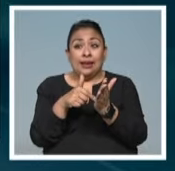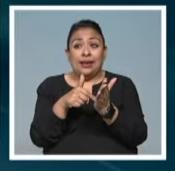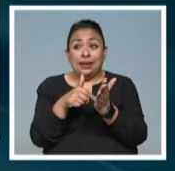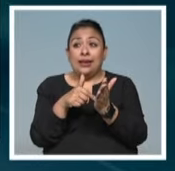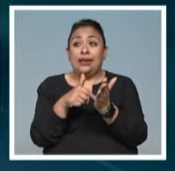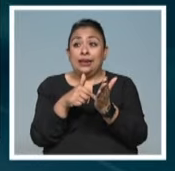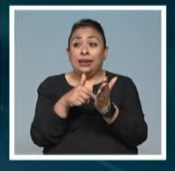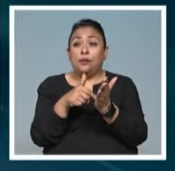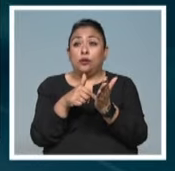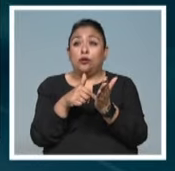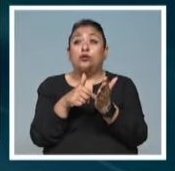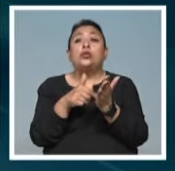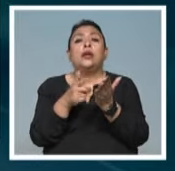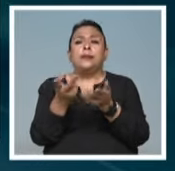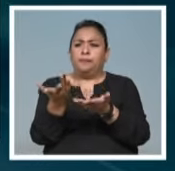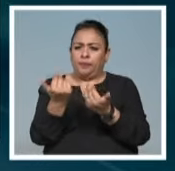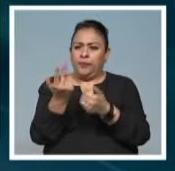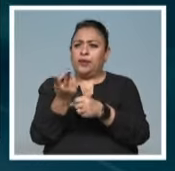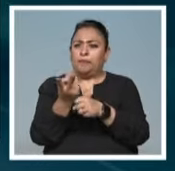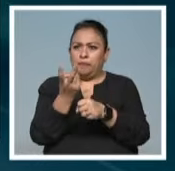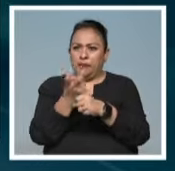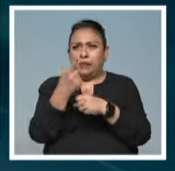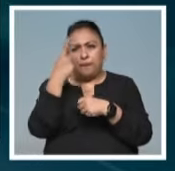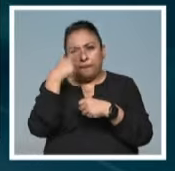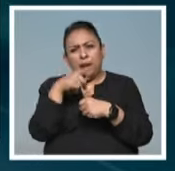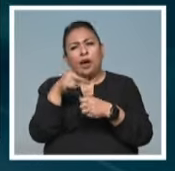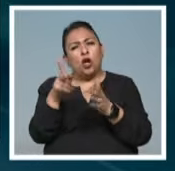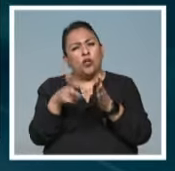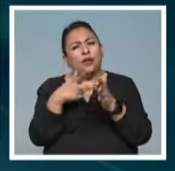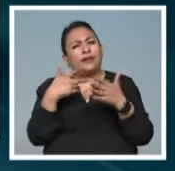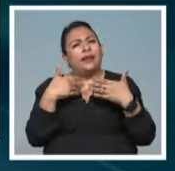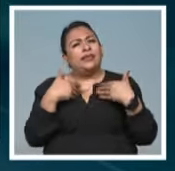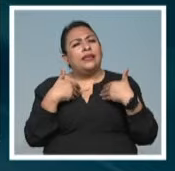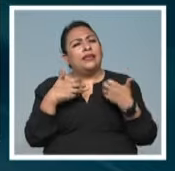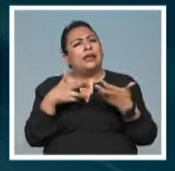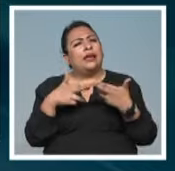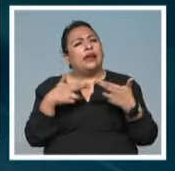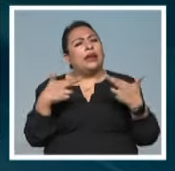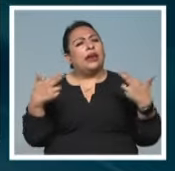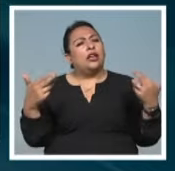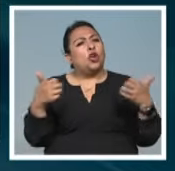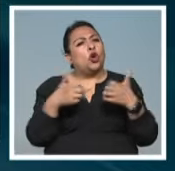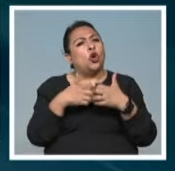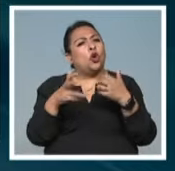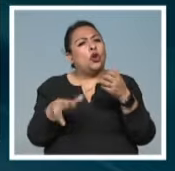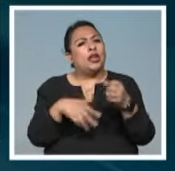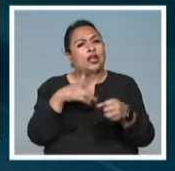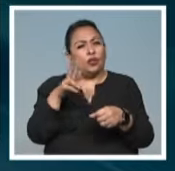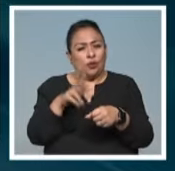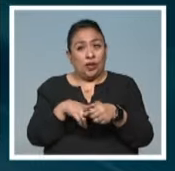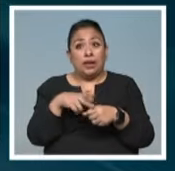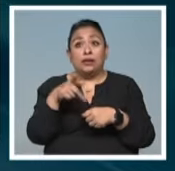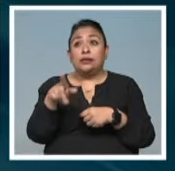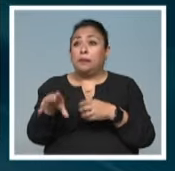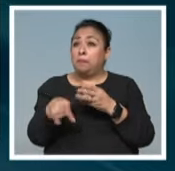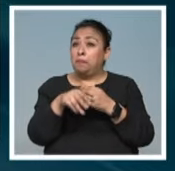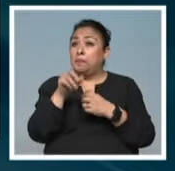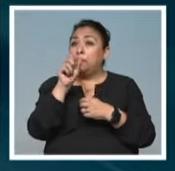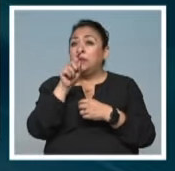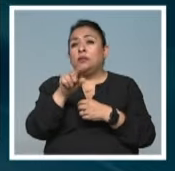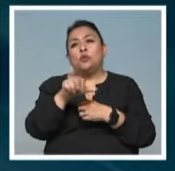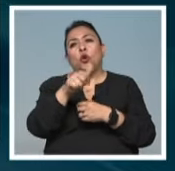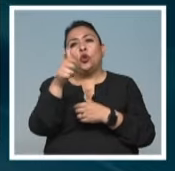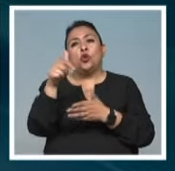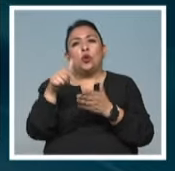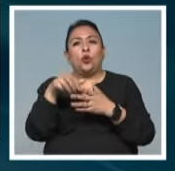invitan a redefinir un poco la relación que tenemos con la naturaleza. Adicionalmente, en